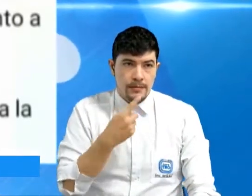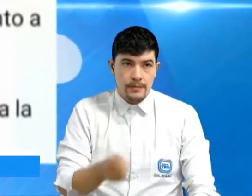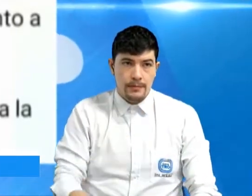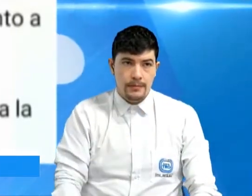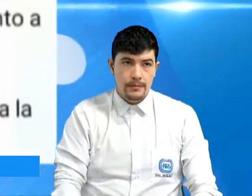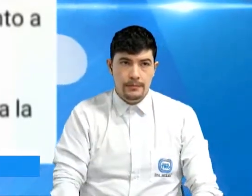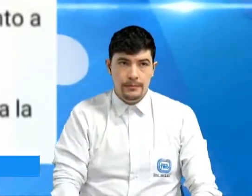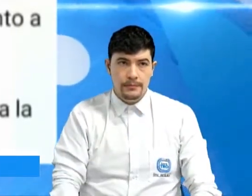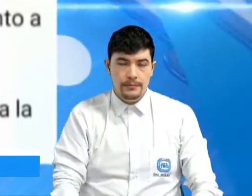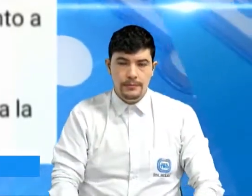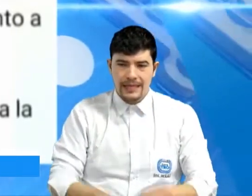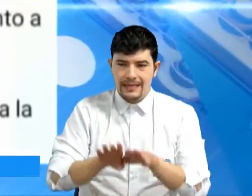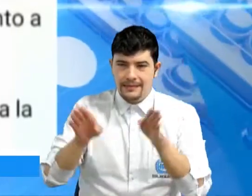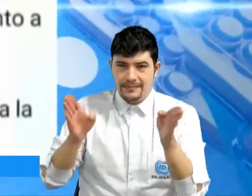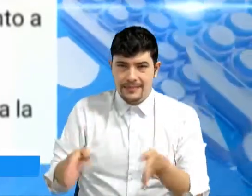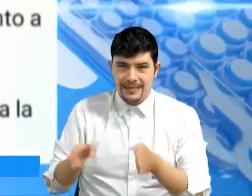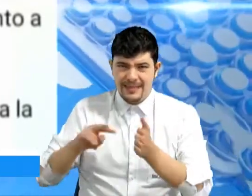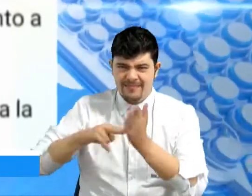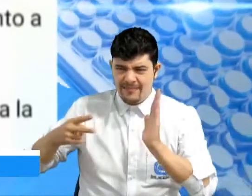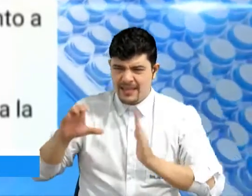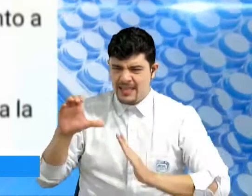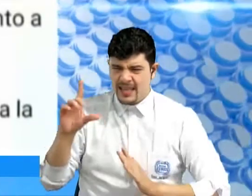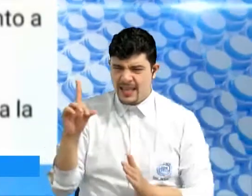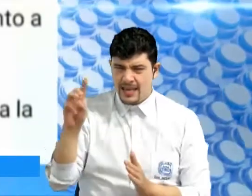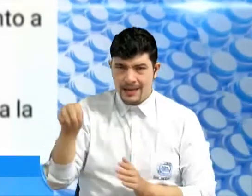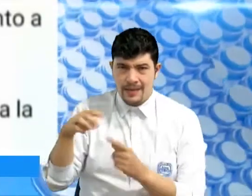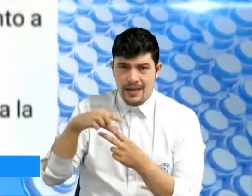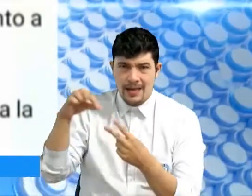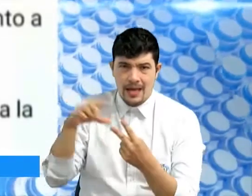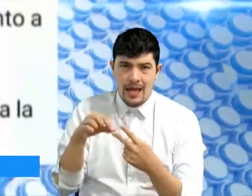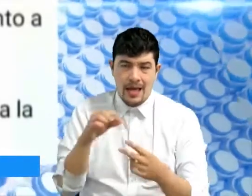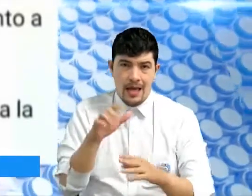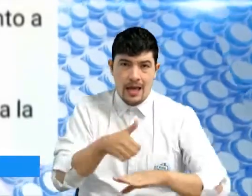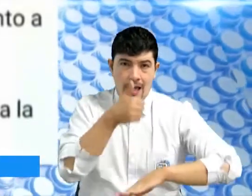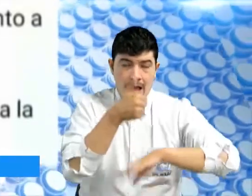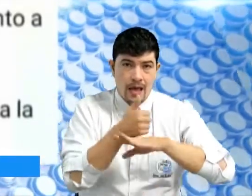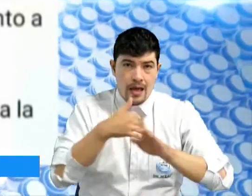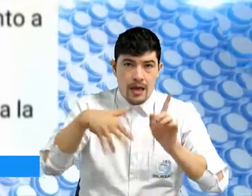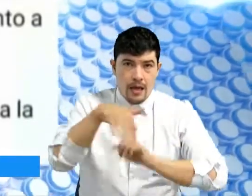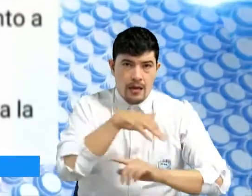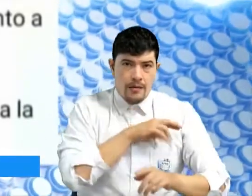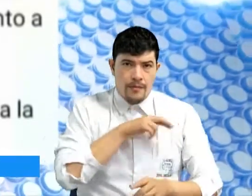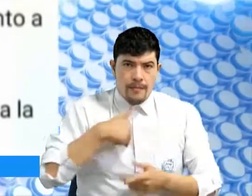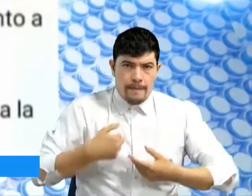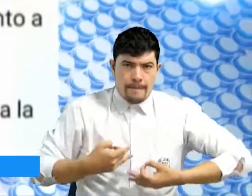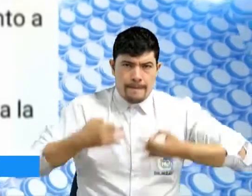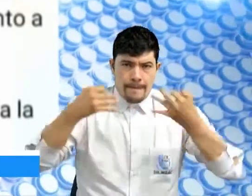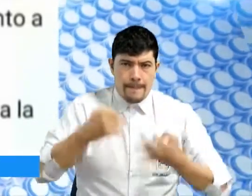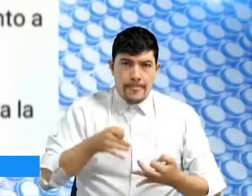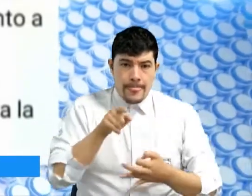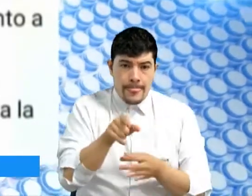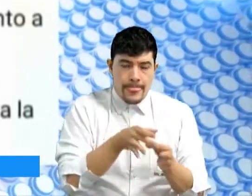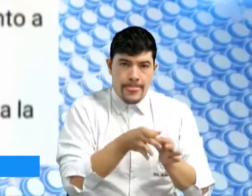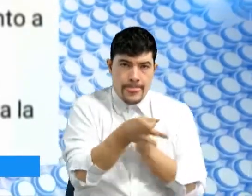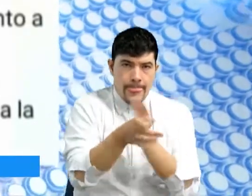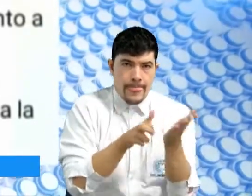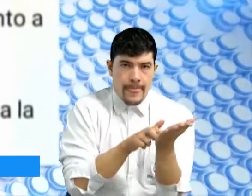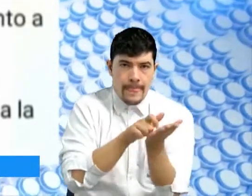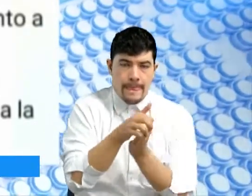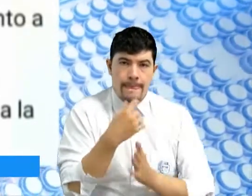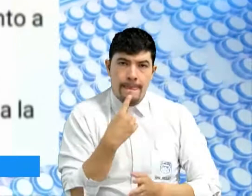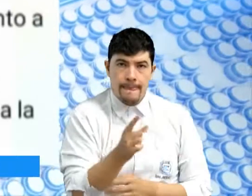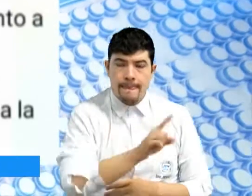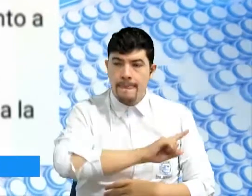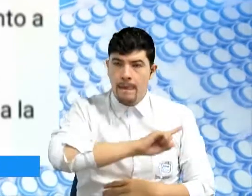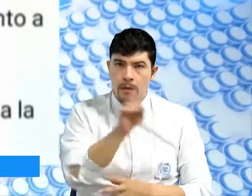técnica con la CDMB, Corporación y la Procuraduría Ambiental, ratificamos nuevamente que a Girón no llegará